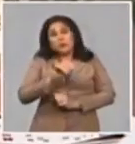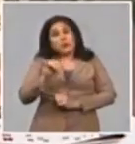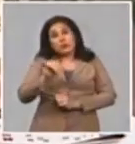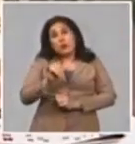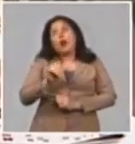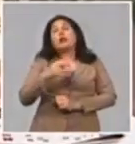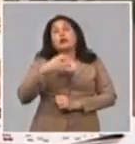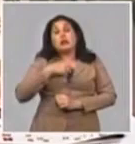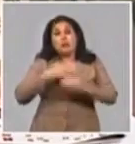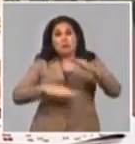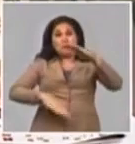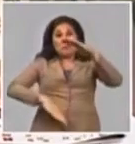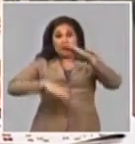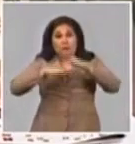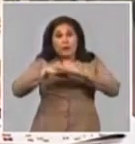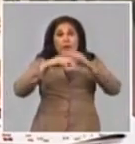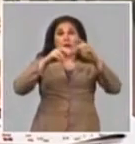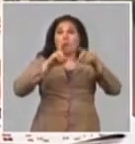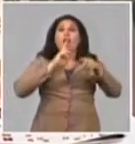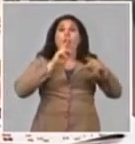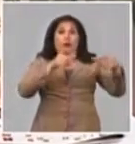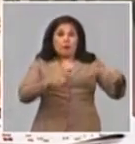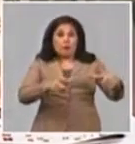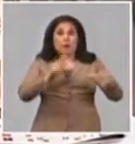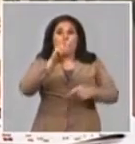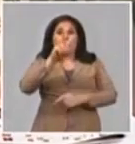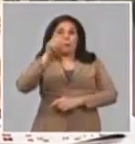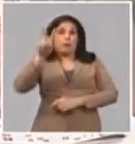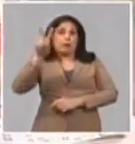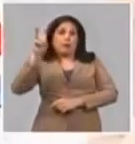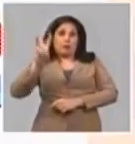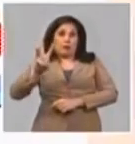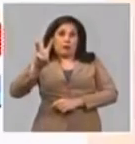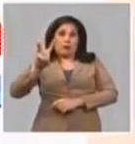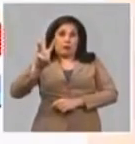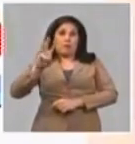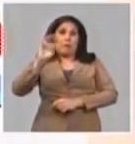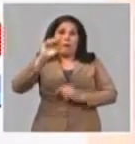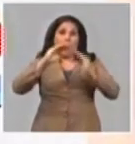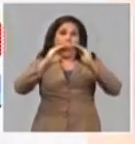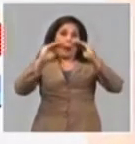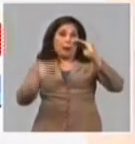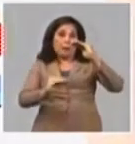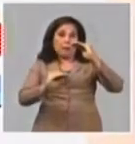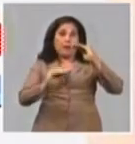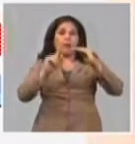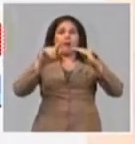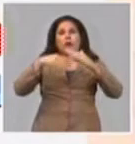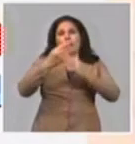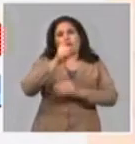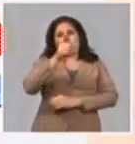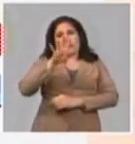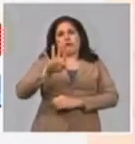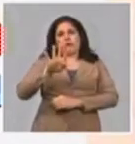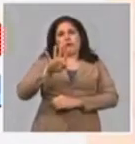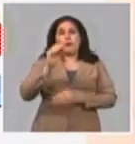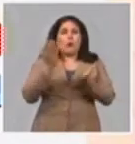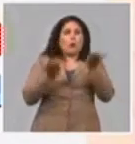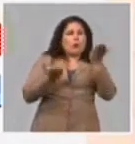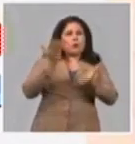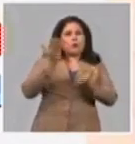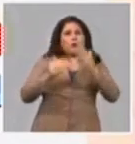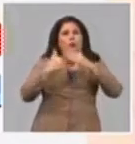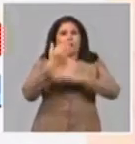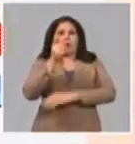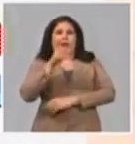el llenado de los embalses, tiene 223 hectómetros menos con relación al día 14, comparando ya con el día